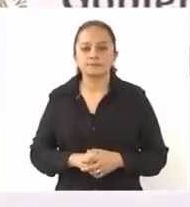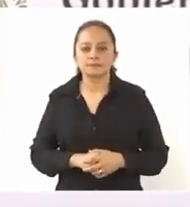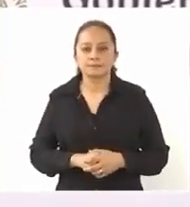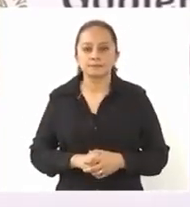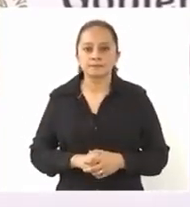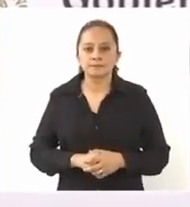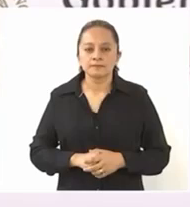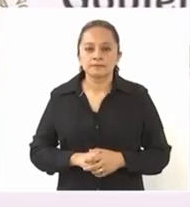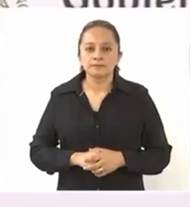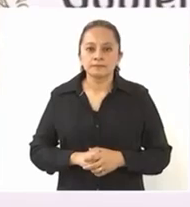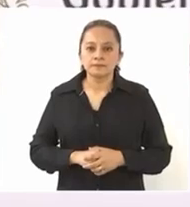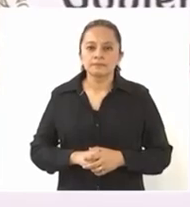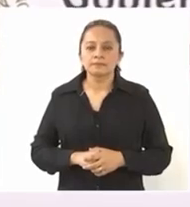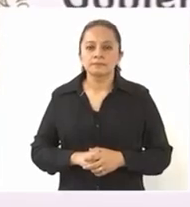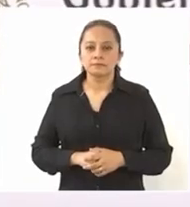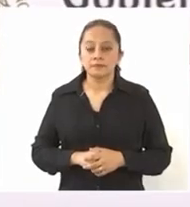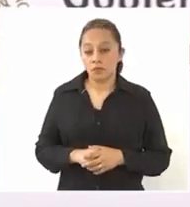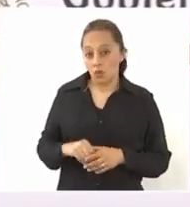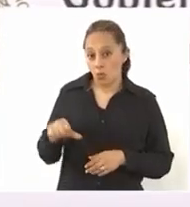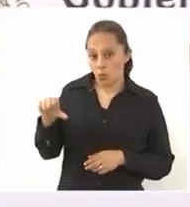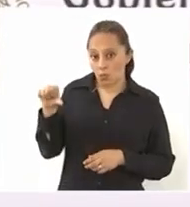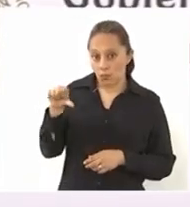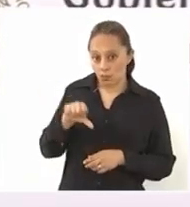A partir de hoy,